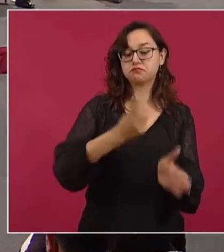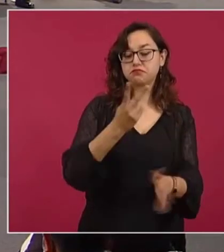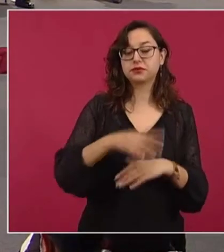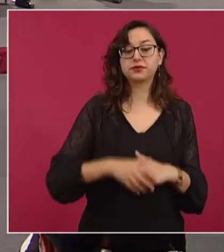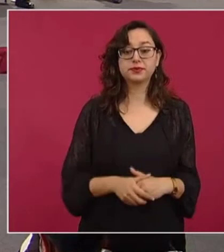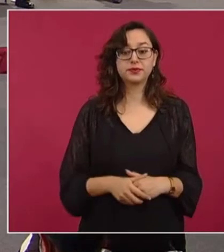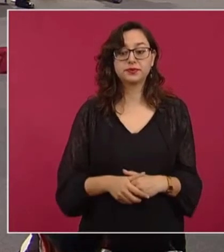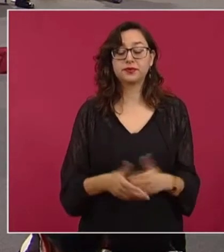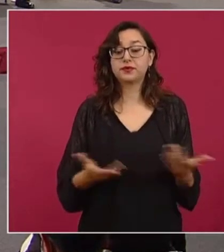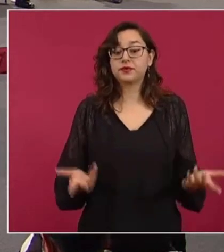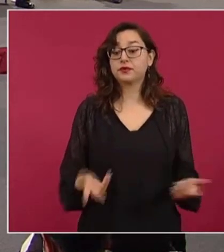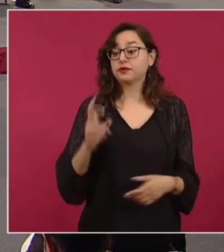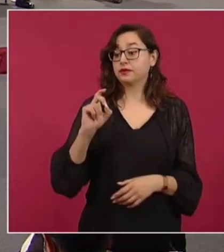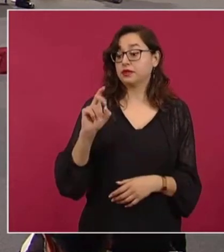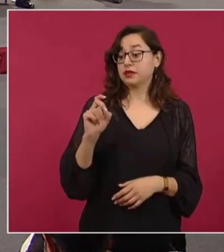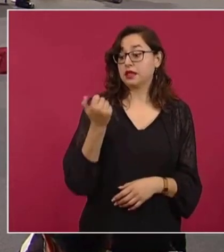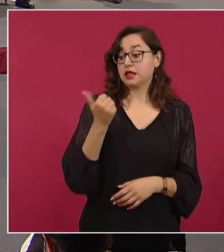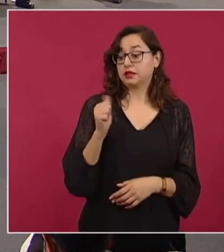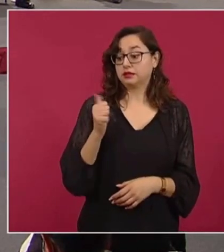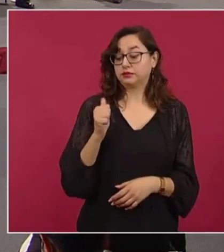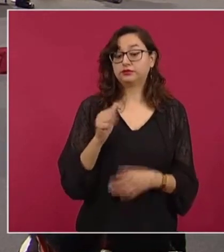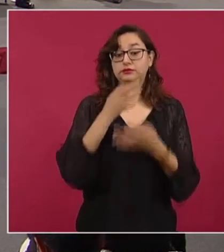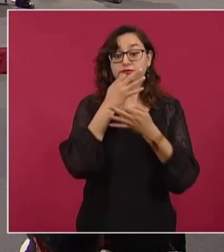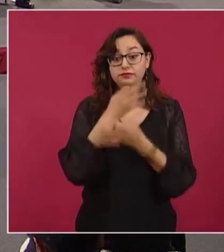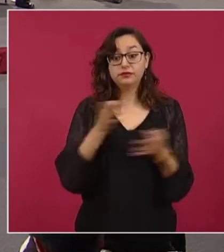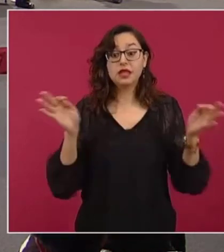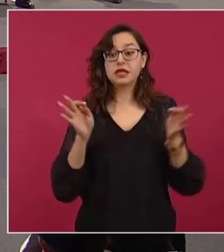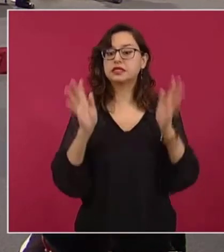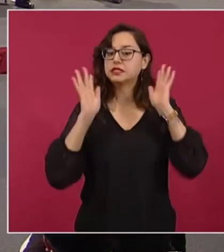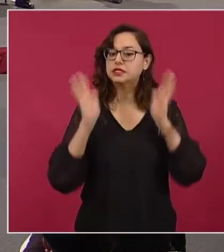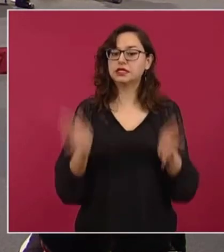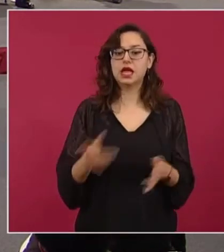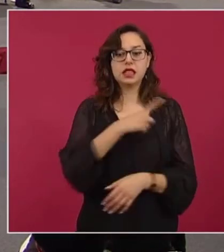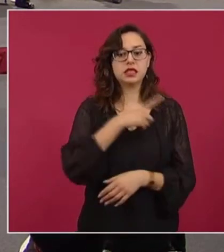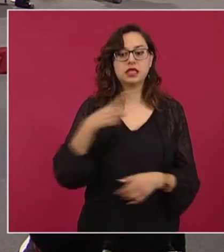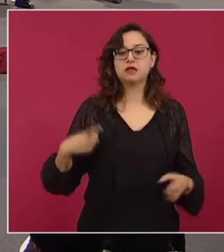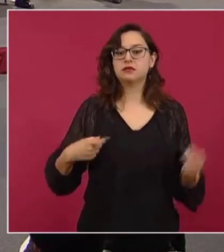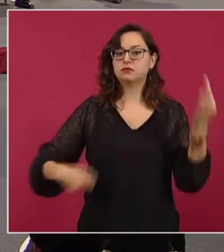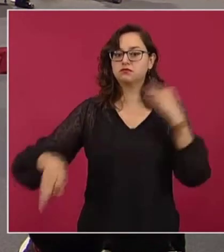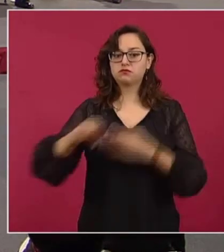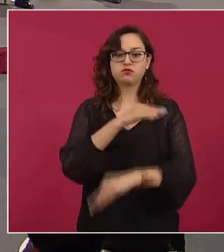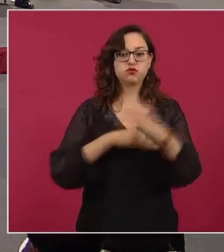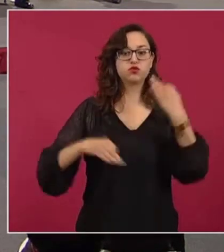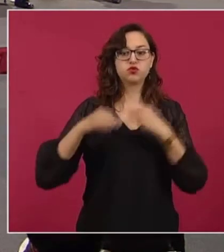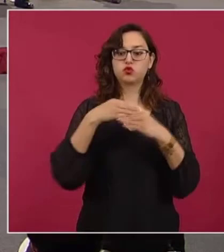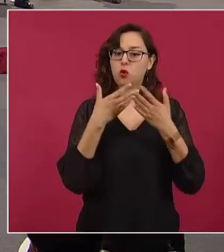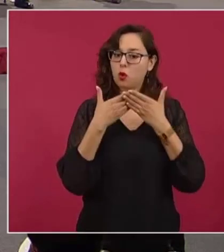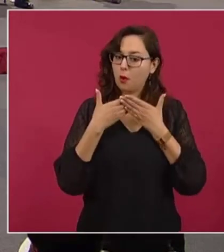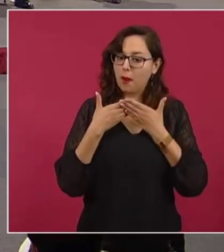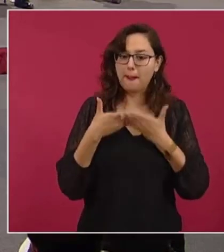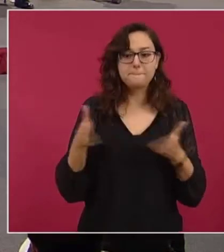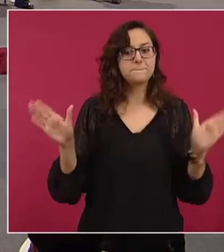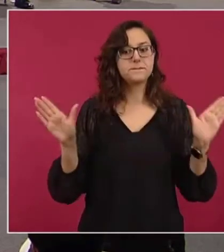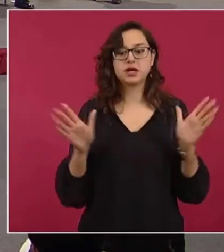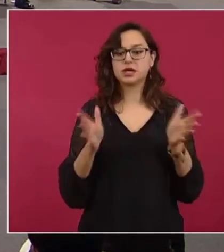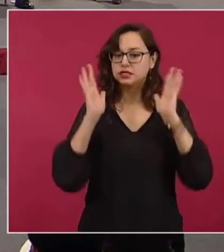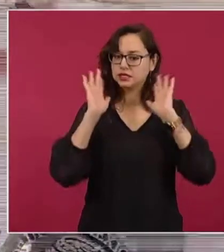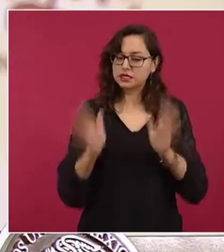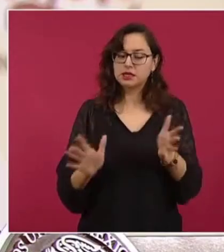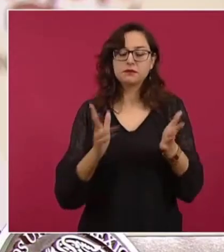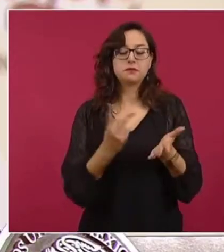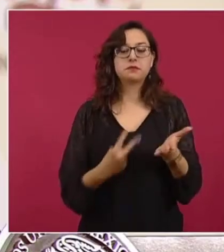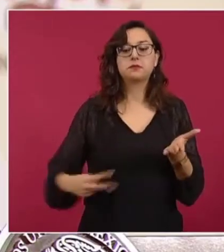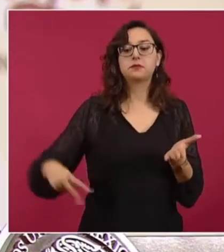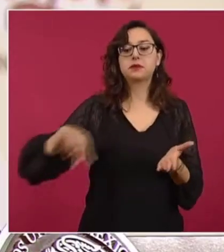como lo dijimos desde el 30 de agosto, ya deberían abrir todas las escuelas. termino con un elemento crucial que ya lo señaló